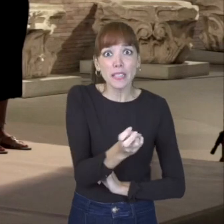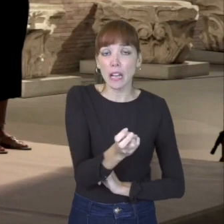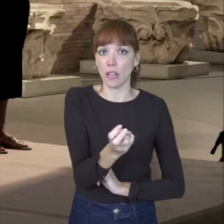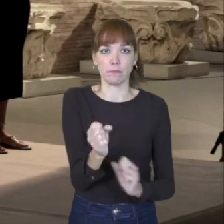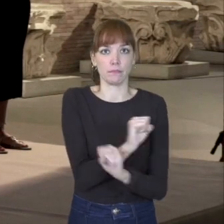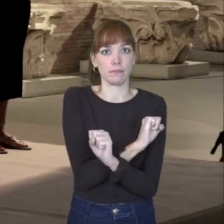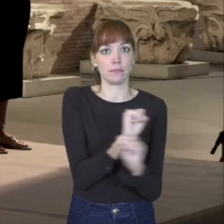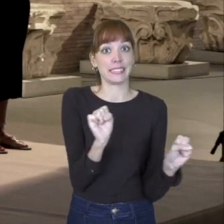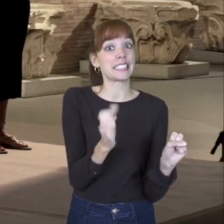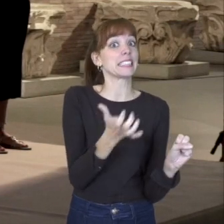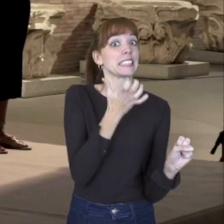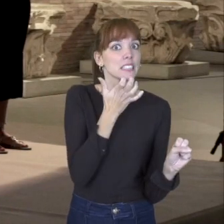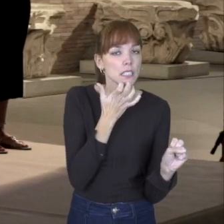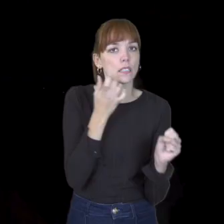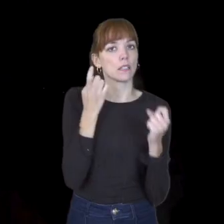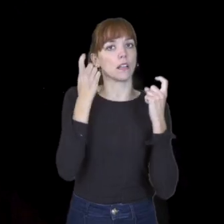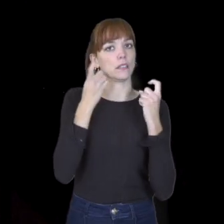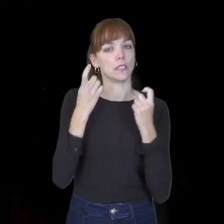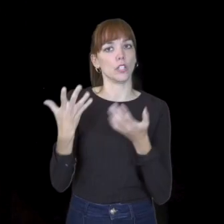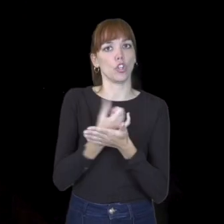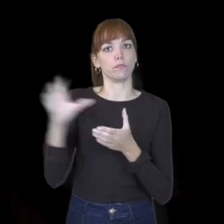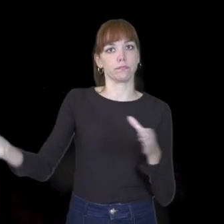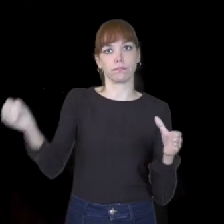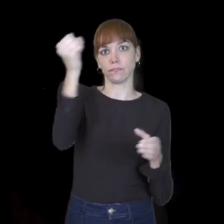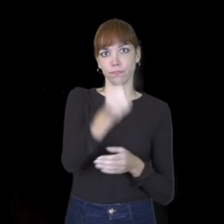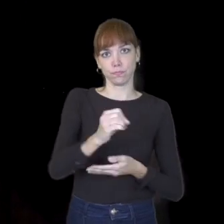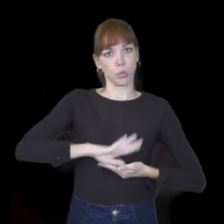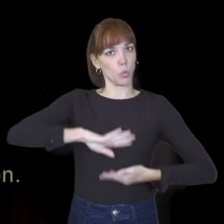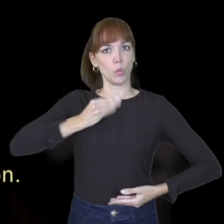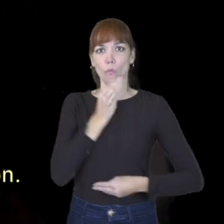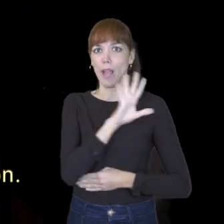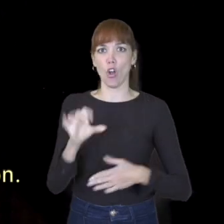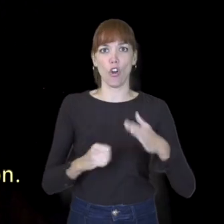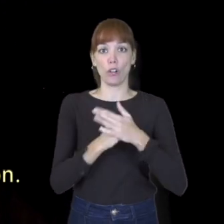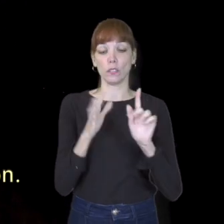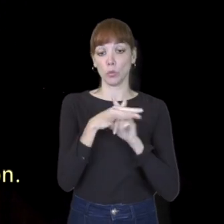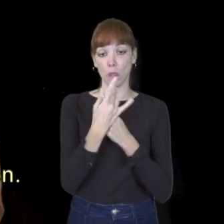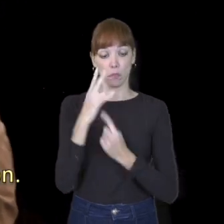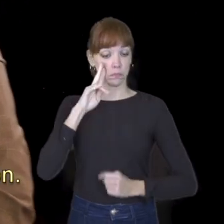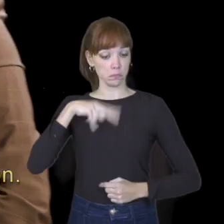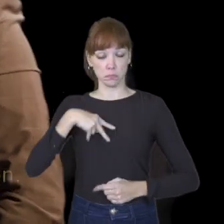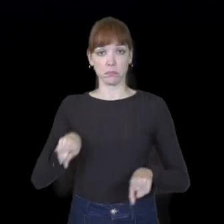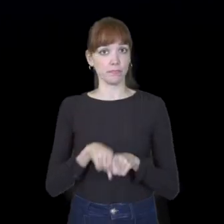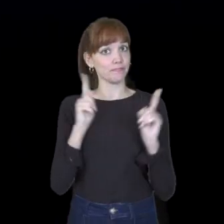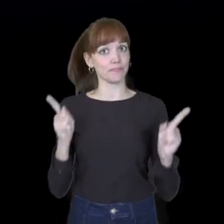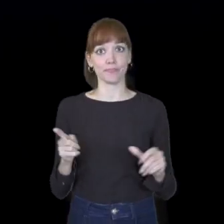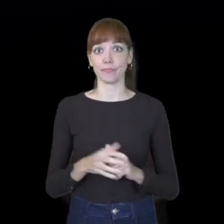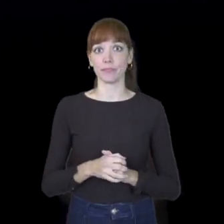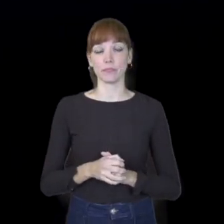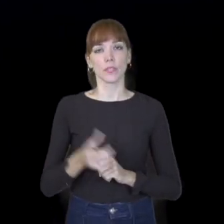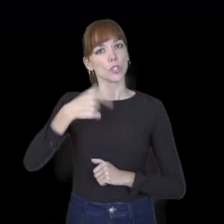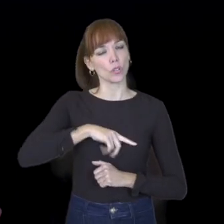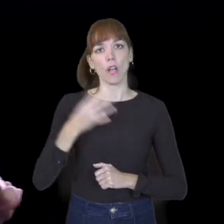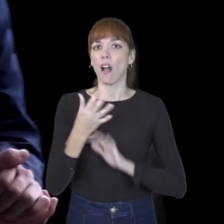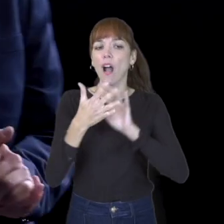si no somos capaces de sacar lo mejor que tenemos cada uno de nosotros, independientemente de nuestra situación. Estamos hablando de